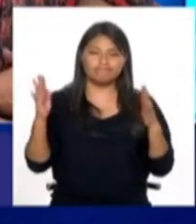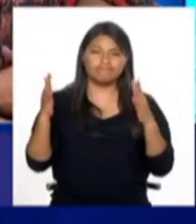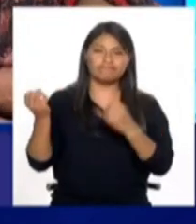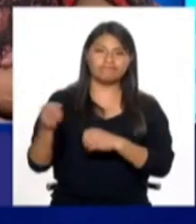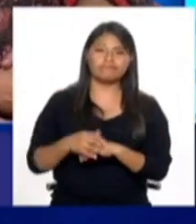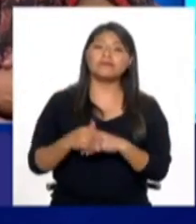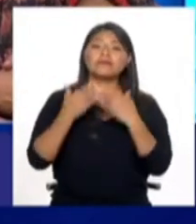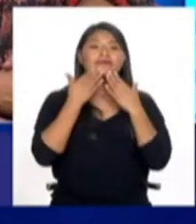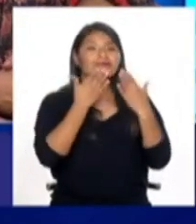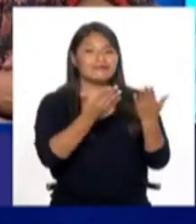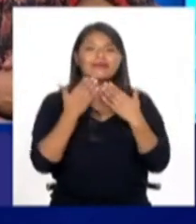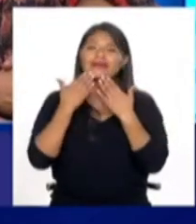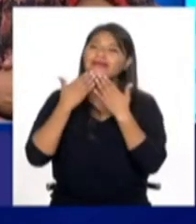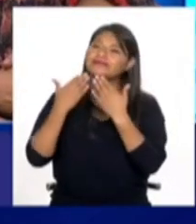gracias, como siempre, por esta charla.